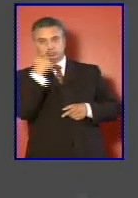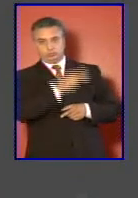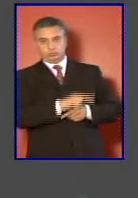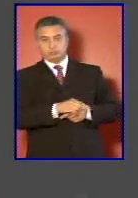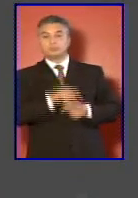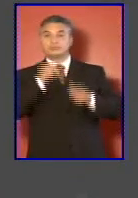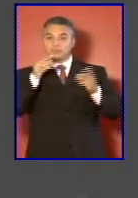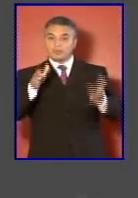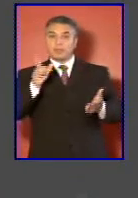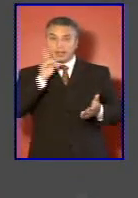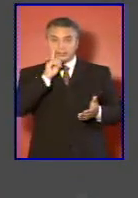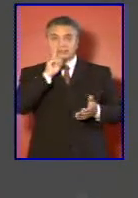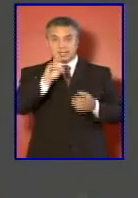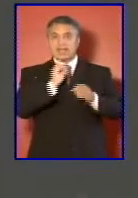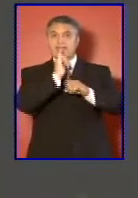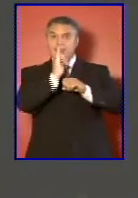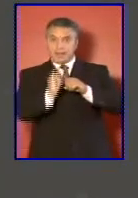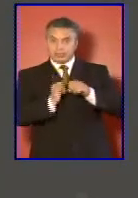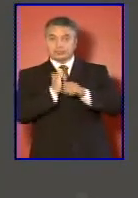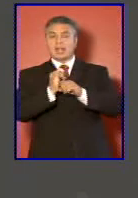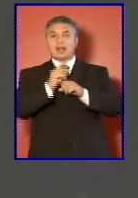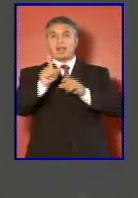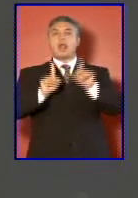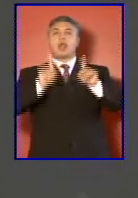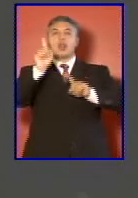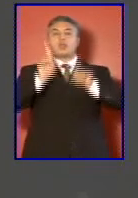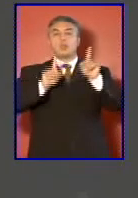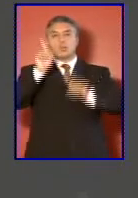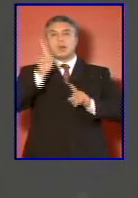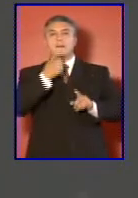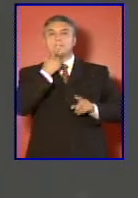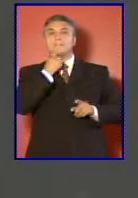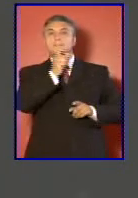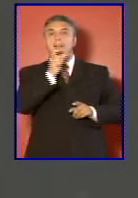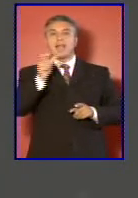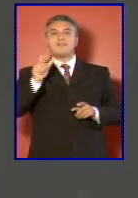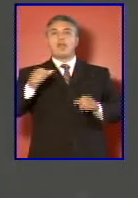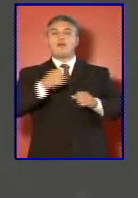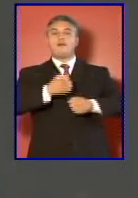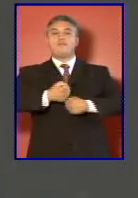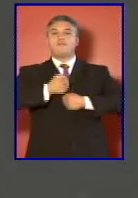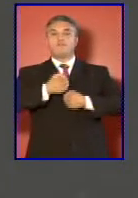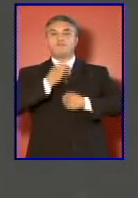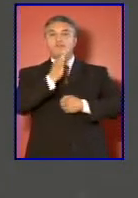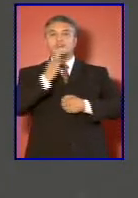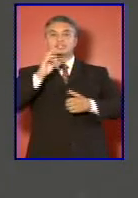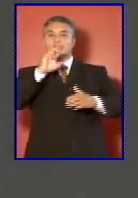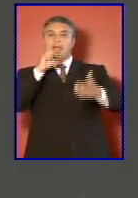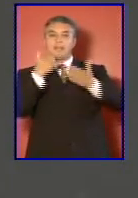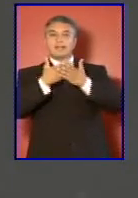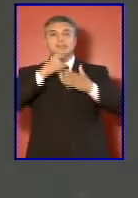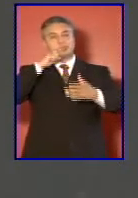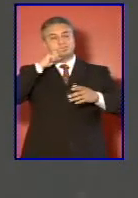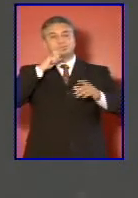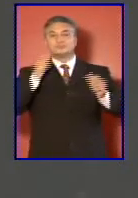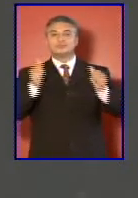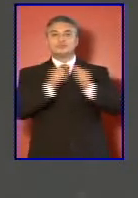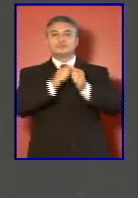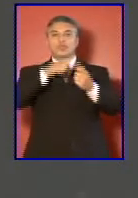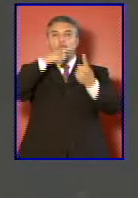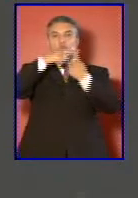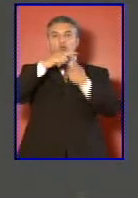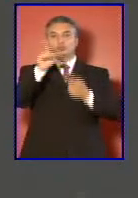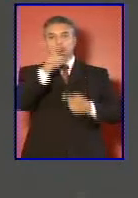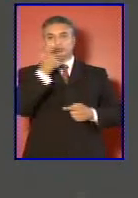o de esta acción internacional algunas palabras para la fuerza de paz conjunta combinada a Cruz del Sur que